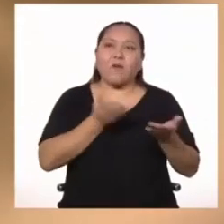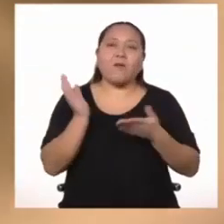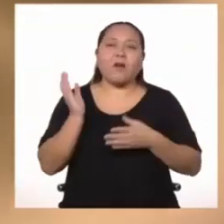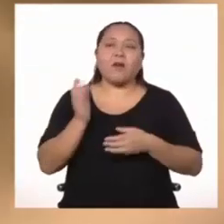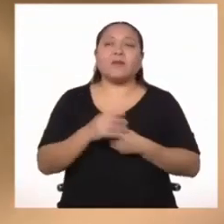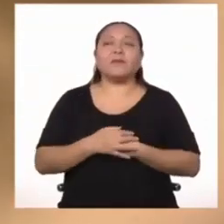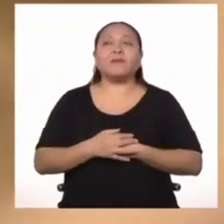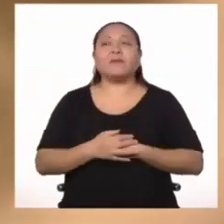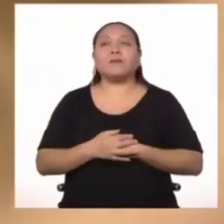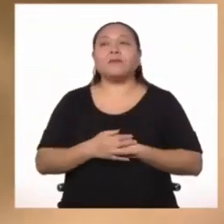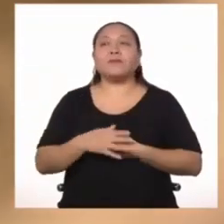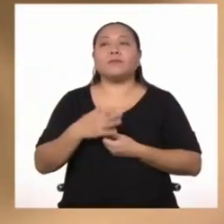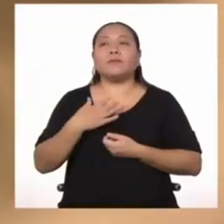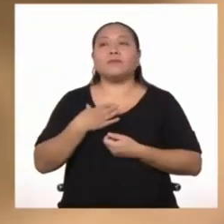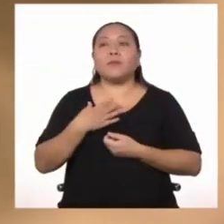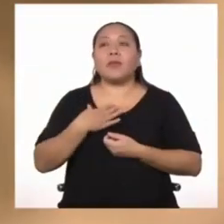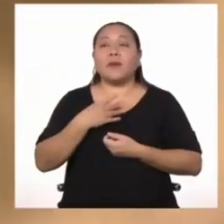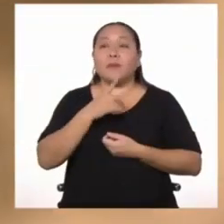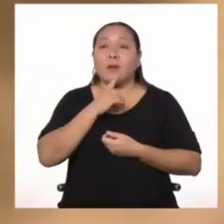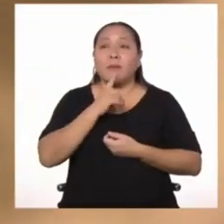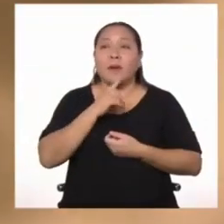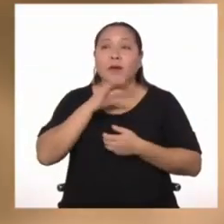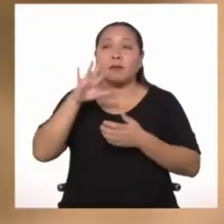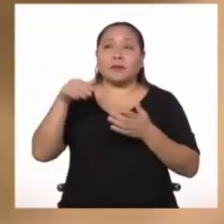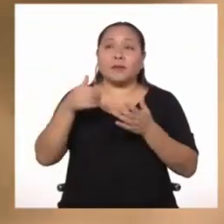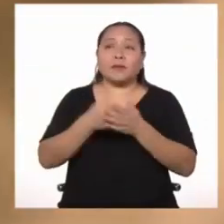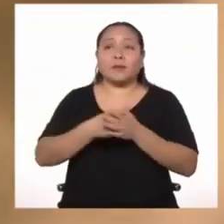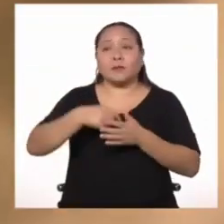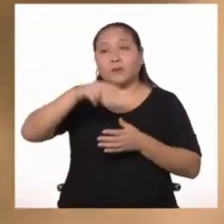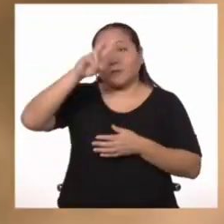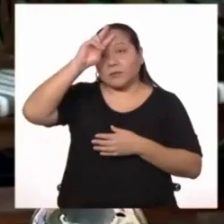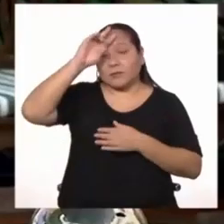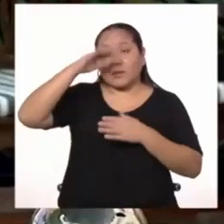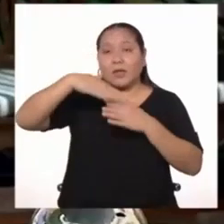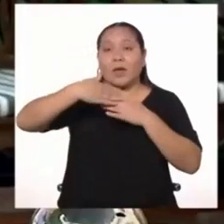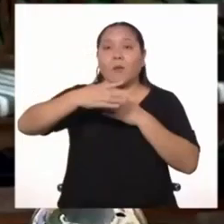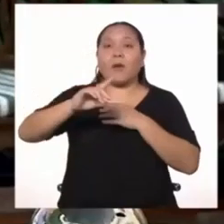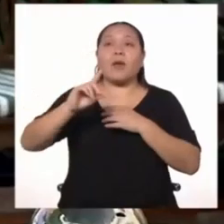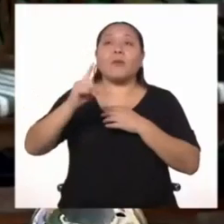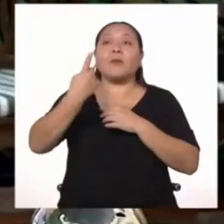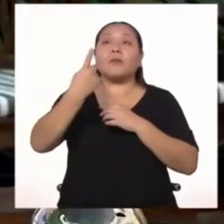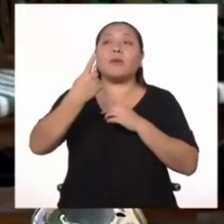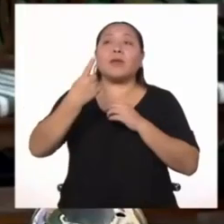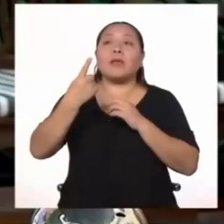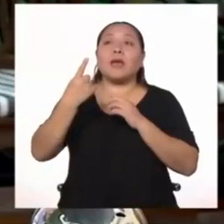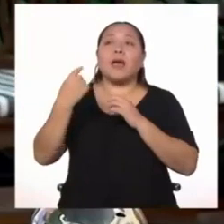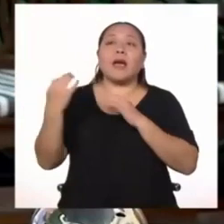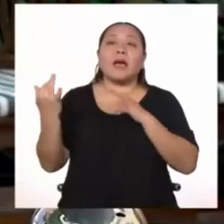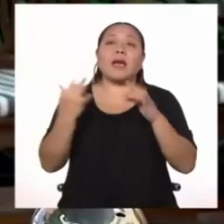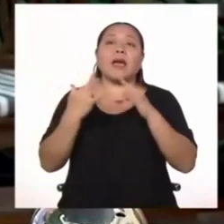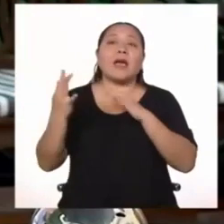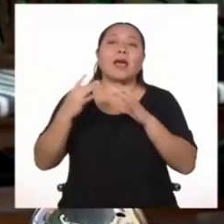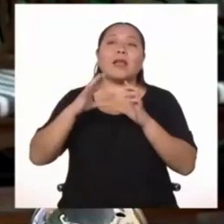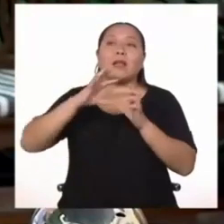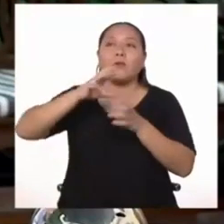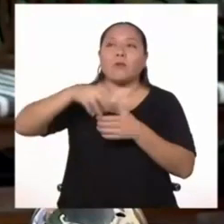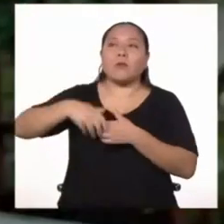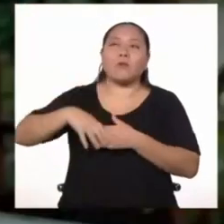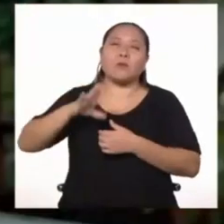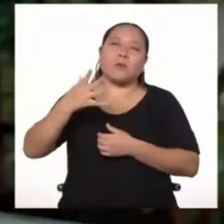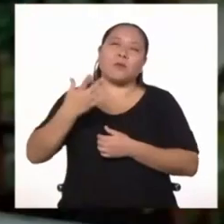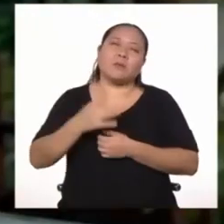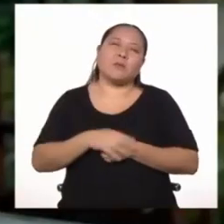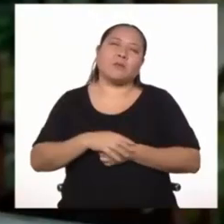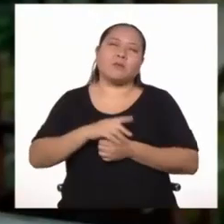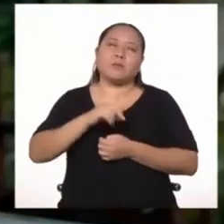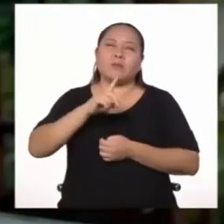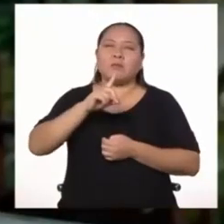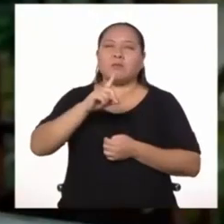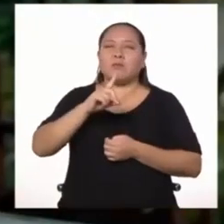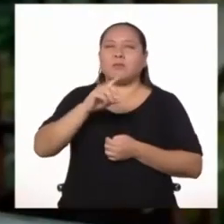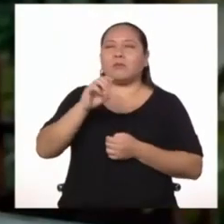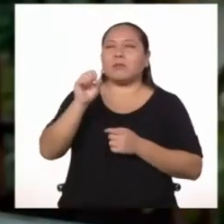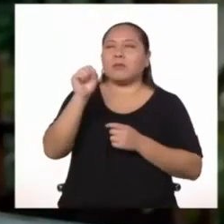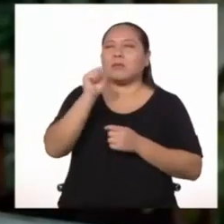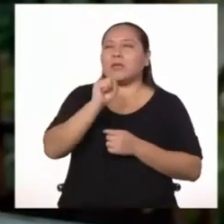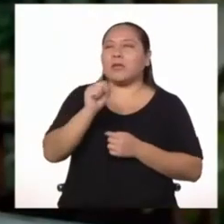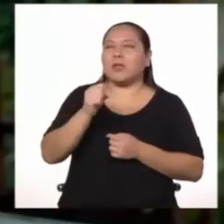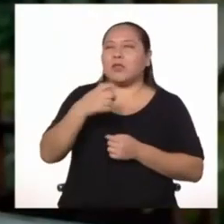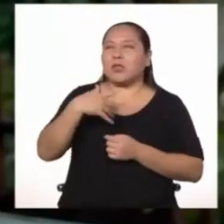Mi padre llegó al Perú después de la Primera Guerra Mundial, más o menos por el año 18, 19.